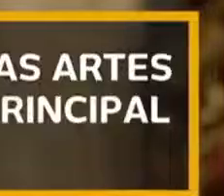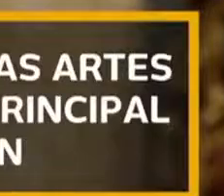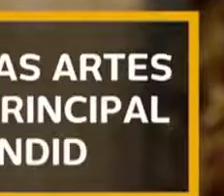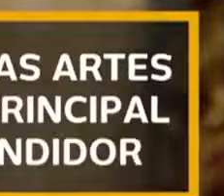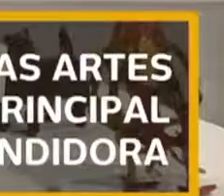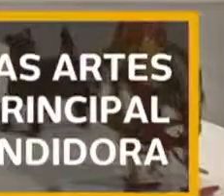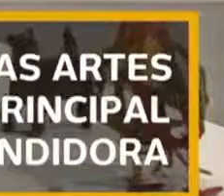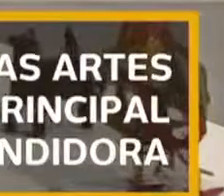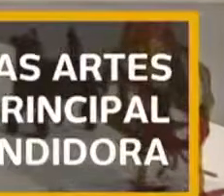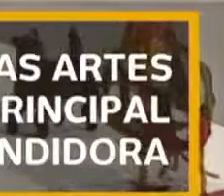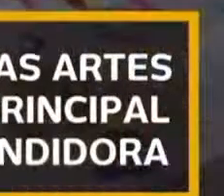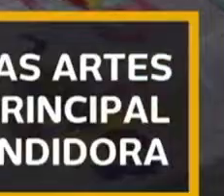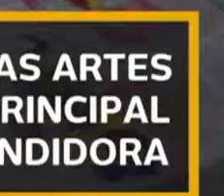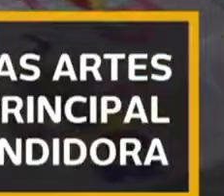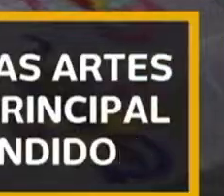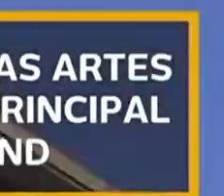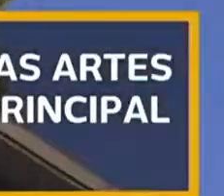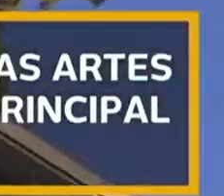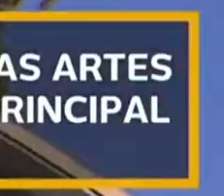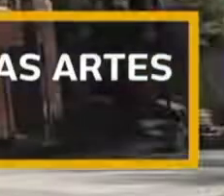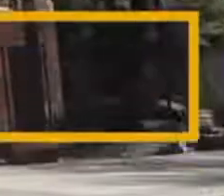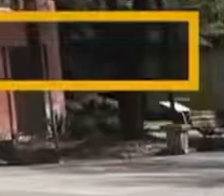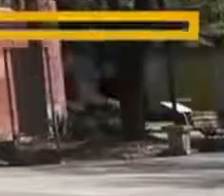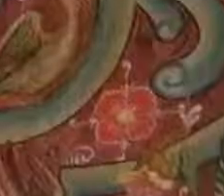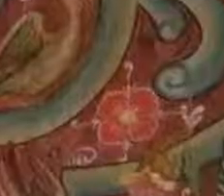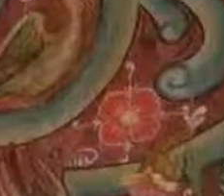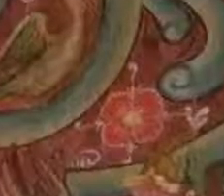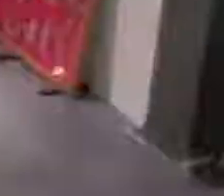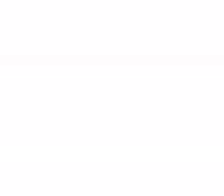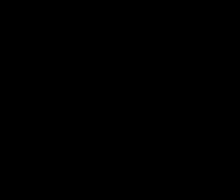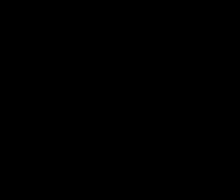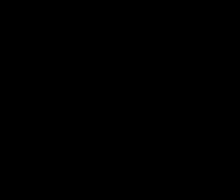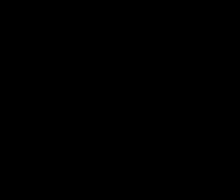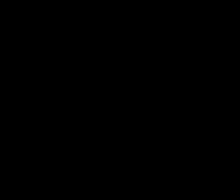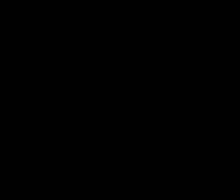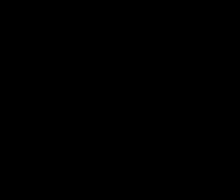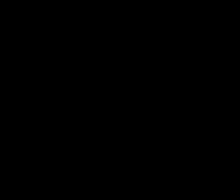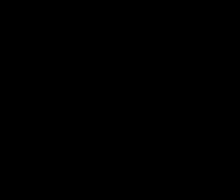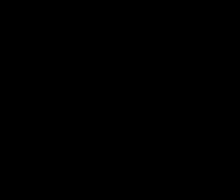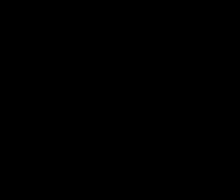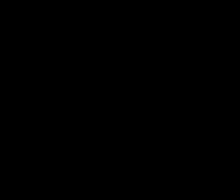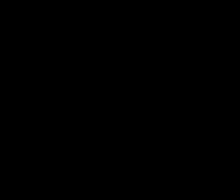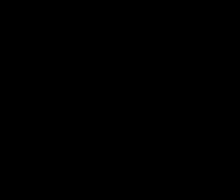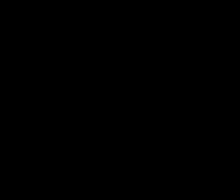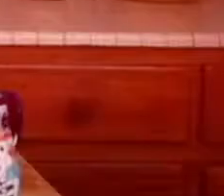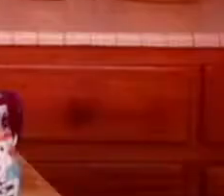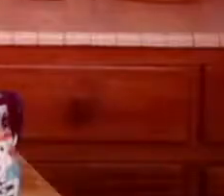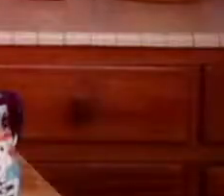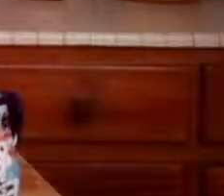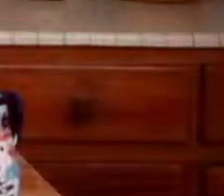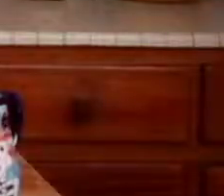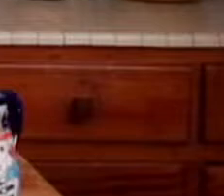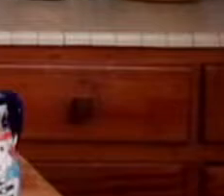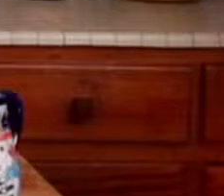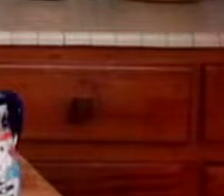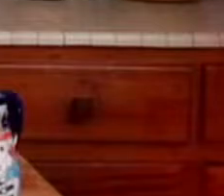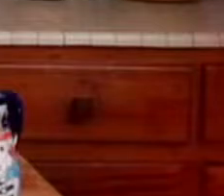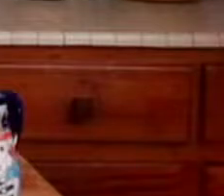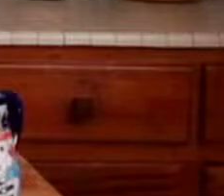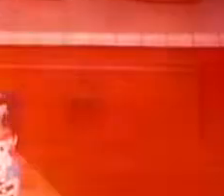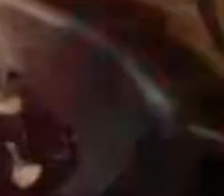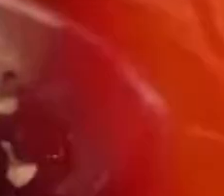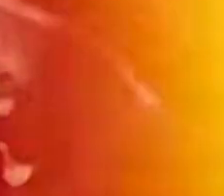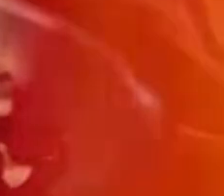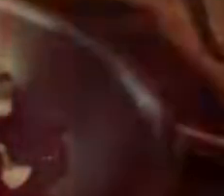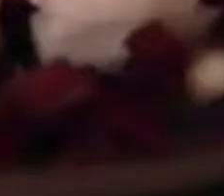martes a domingo, de 11 de la mañana a 8 de la noche. La cultura al 100. Dicen que la